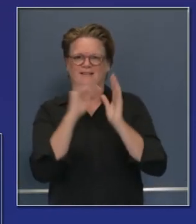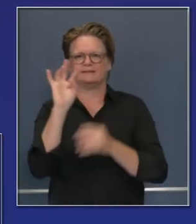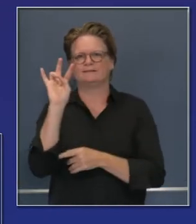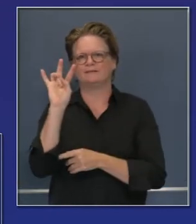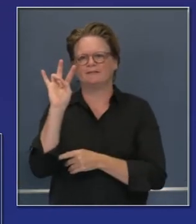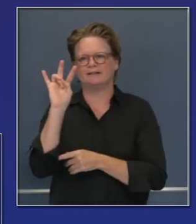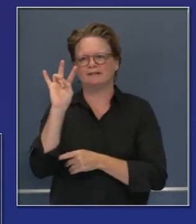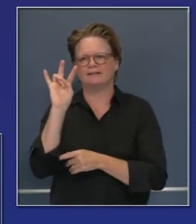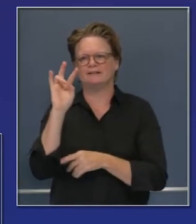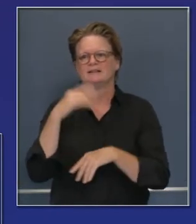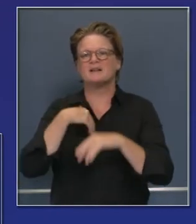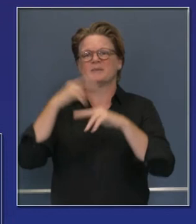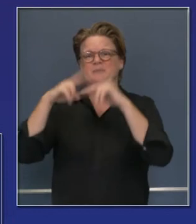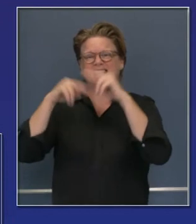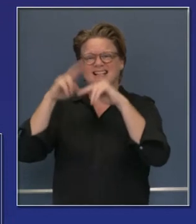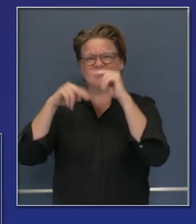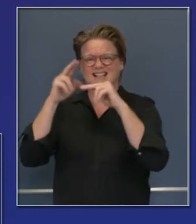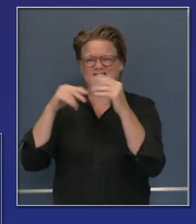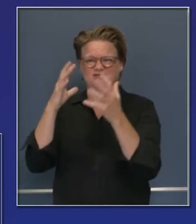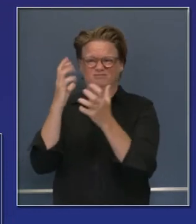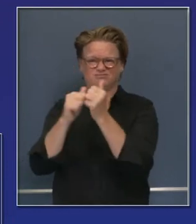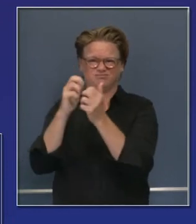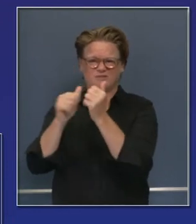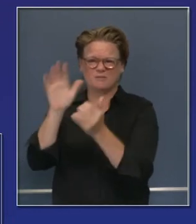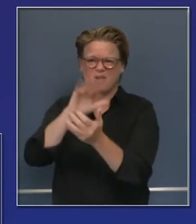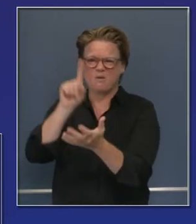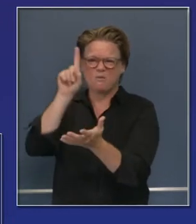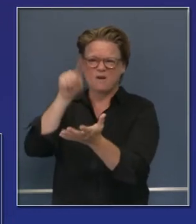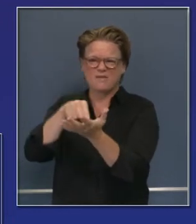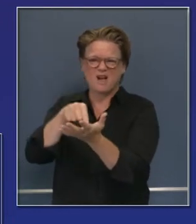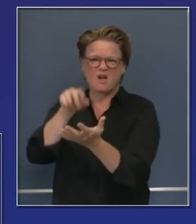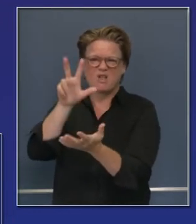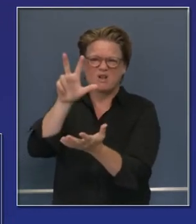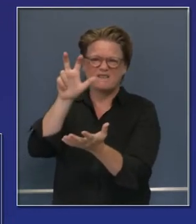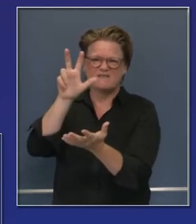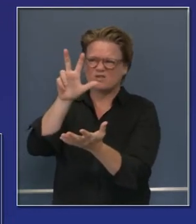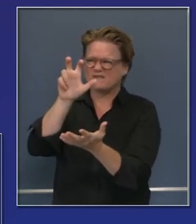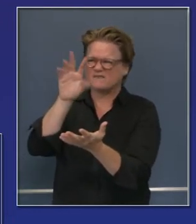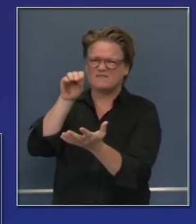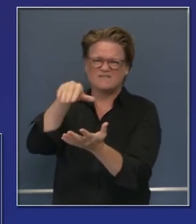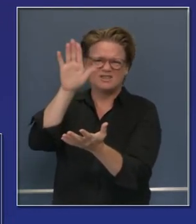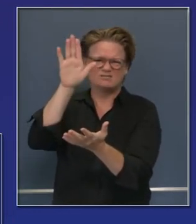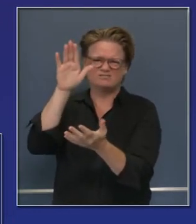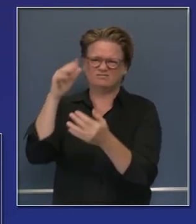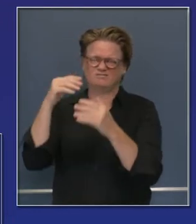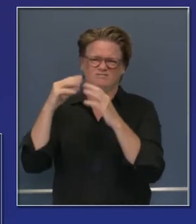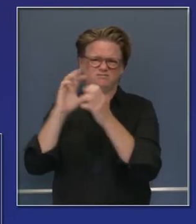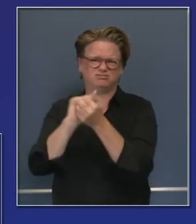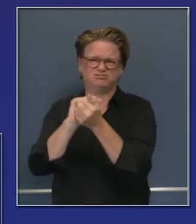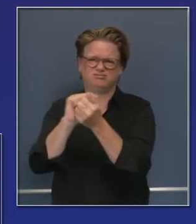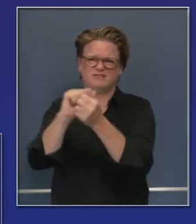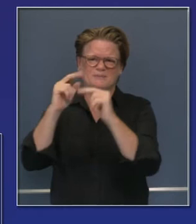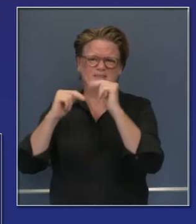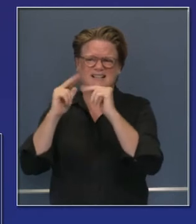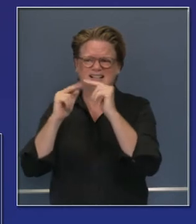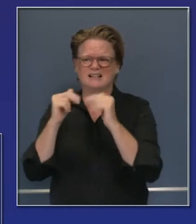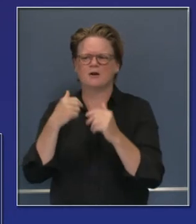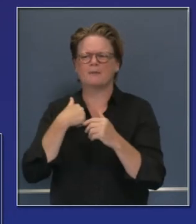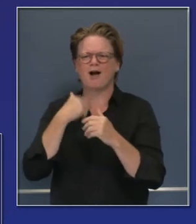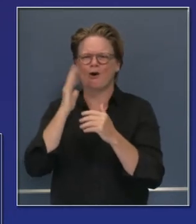1,690 o más de 1,690 estructuras que fueron destruidas en los incendios y anticipamos que ese número